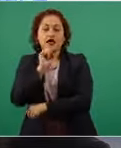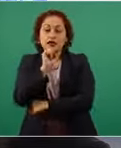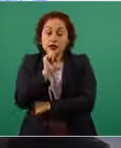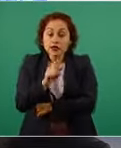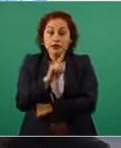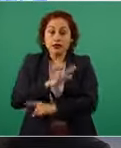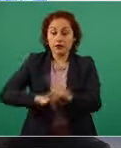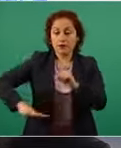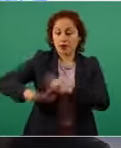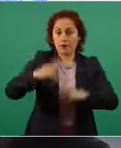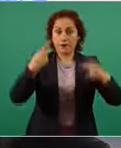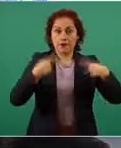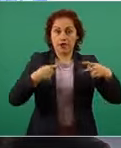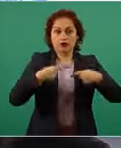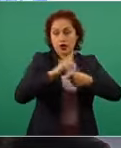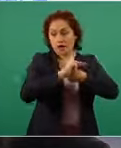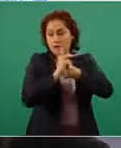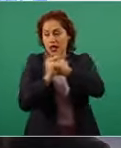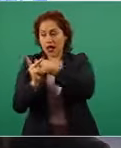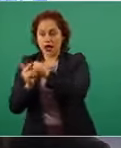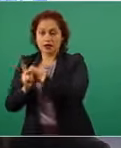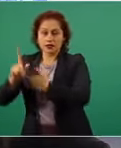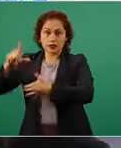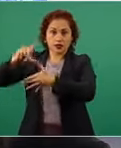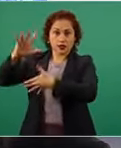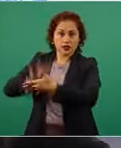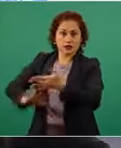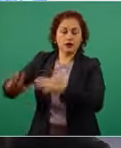acceso a la vacuna. Es una muy buena noticia.